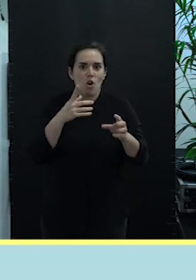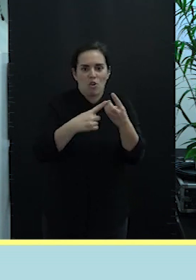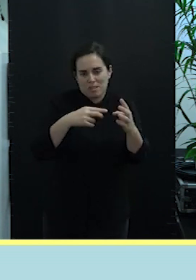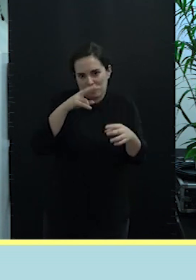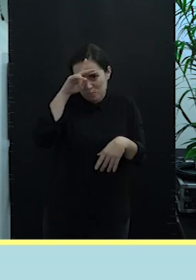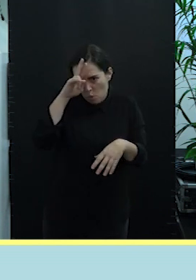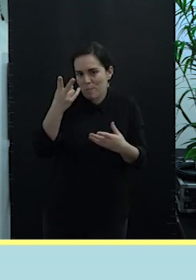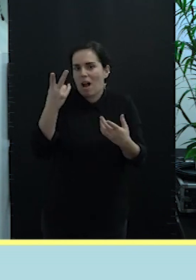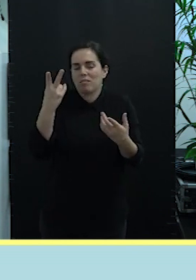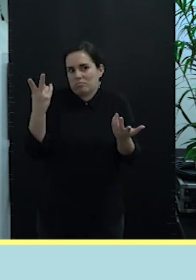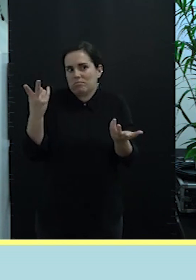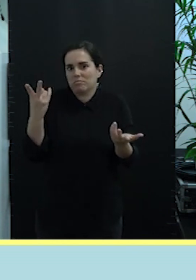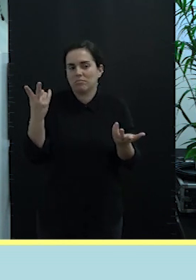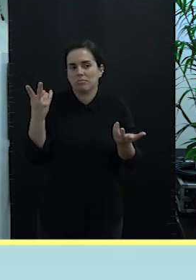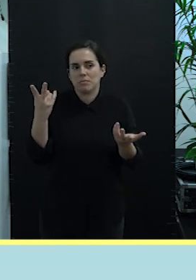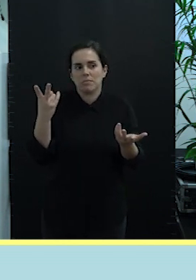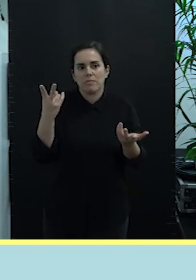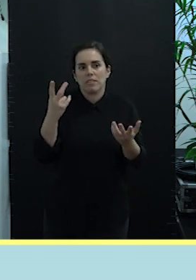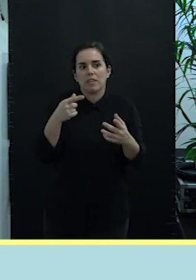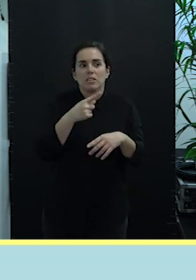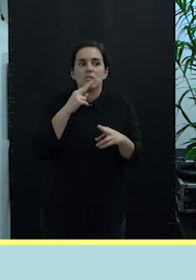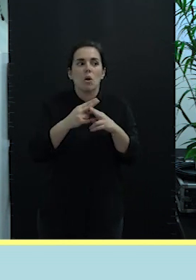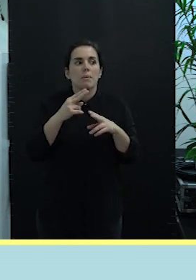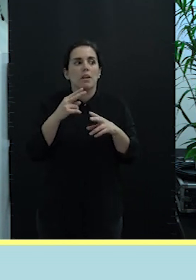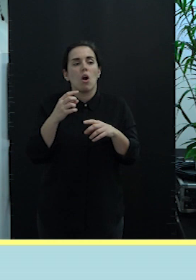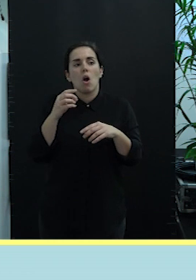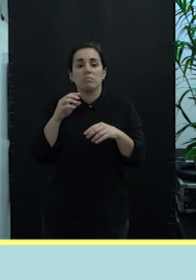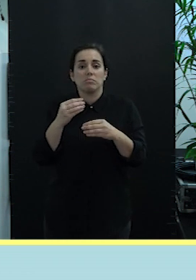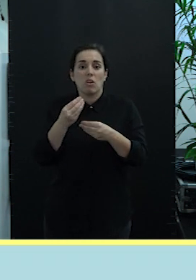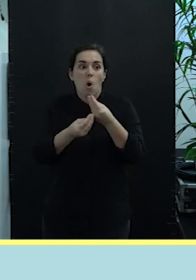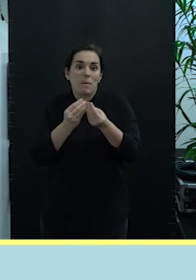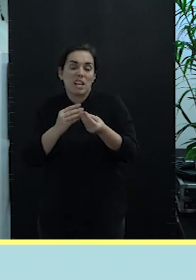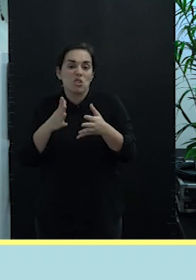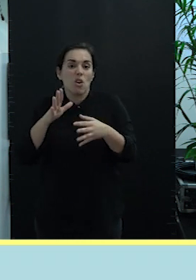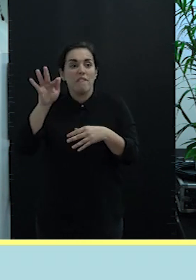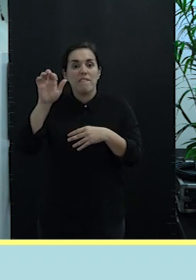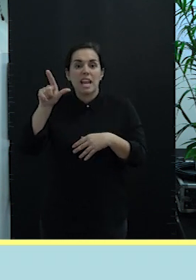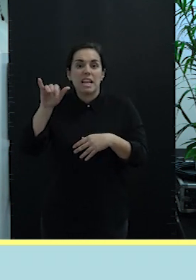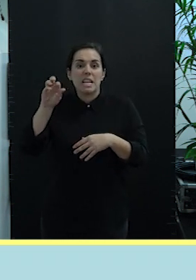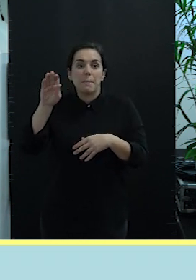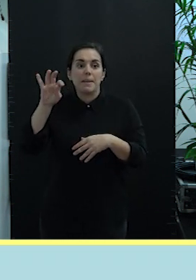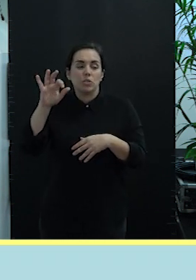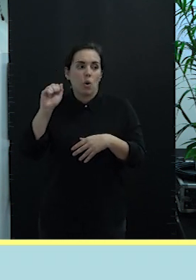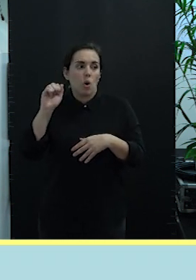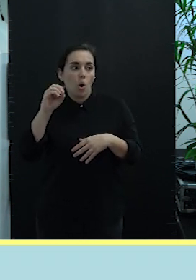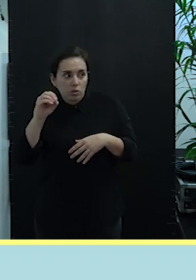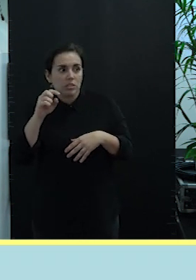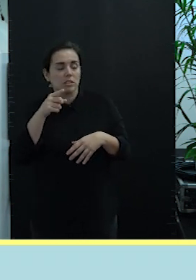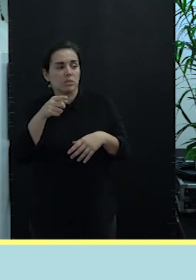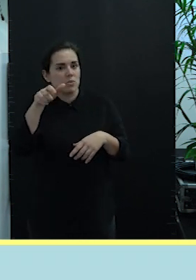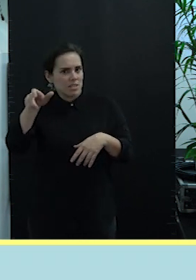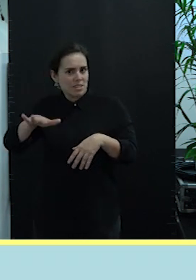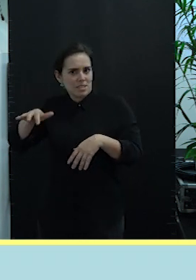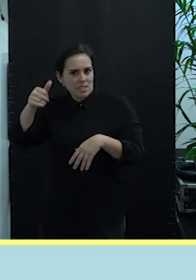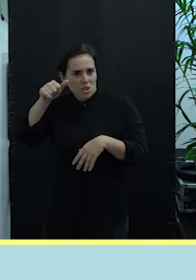llamado si me lo permiten Operación Felipito. Felipito era el señor que estaba aquí en un sillón esta mañana que trajo a esta niña con este